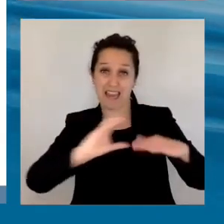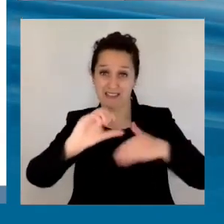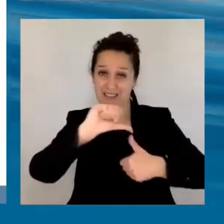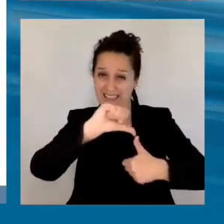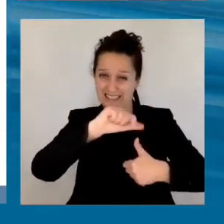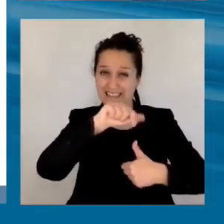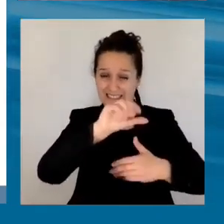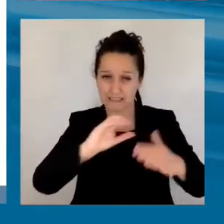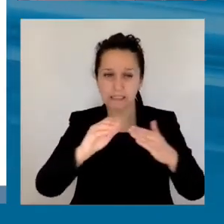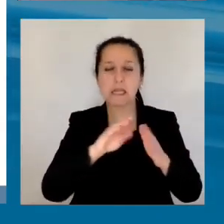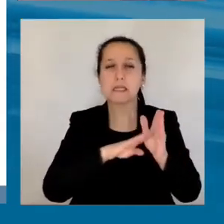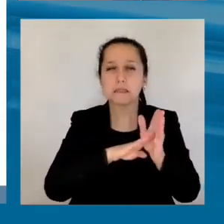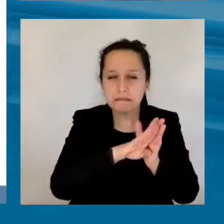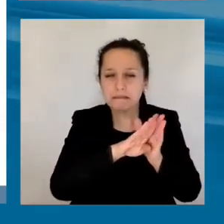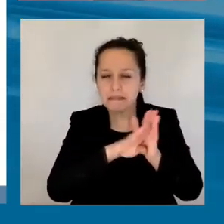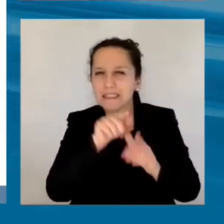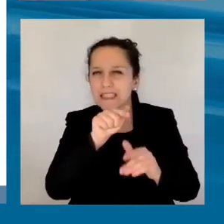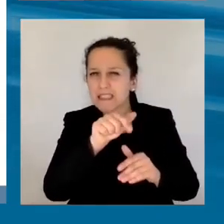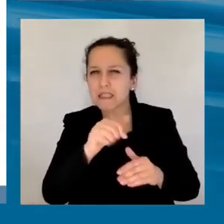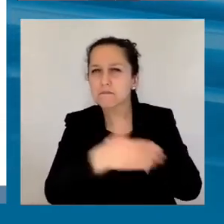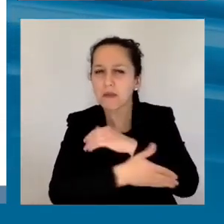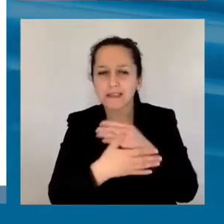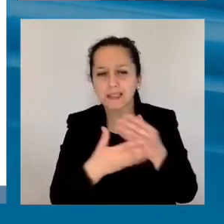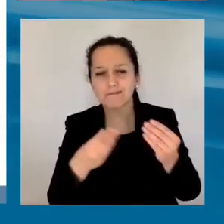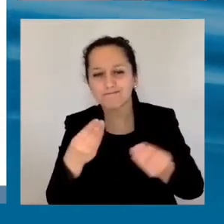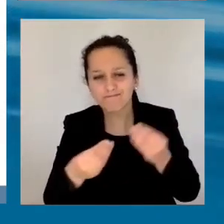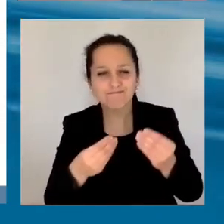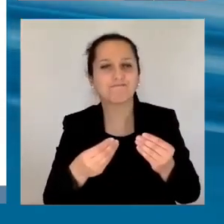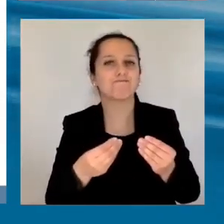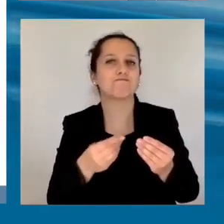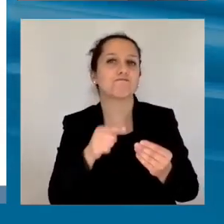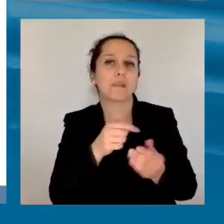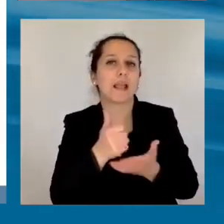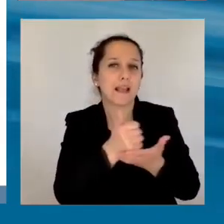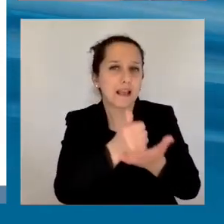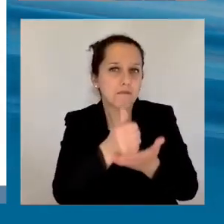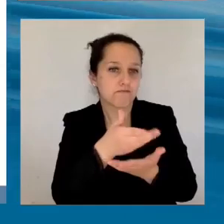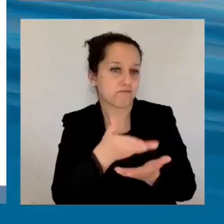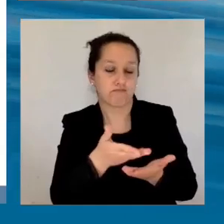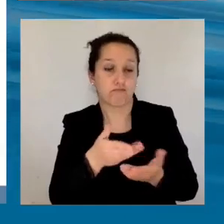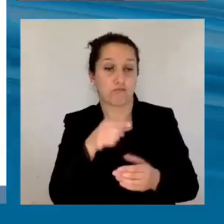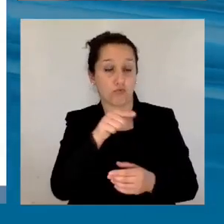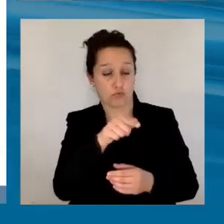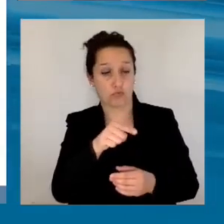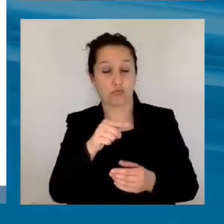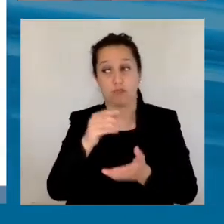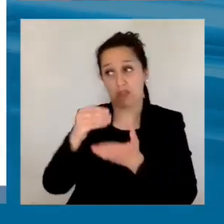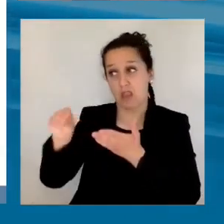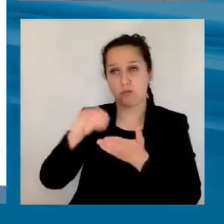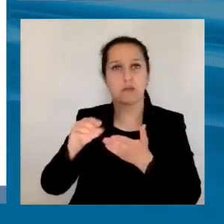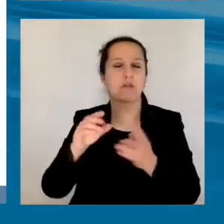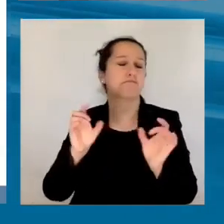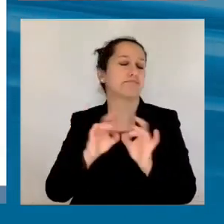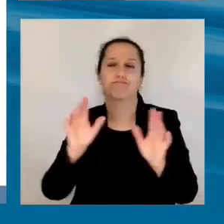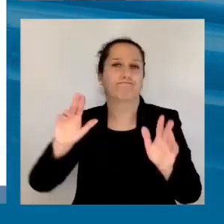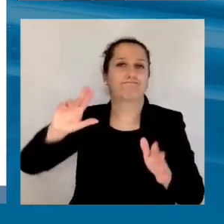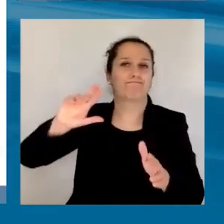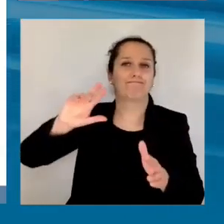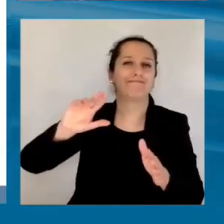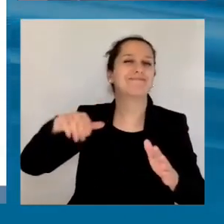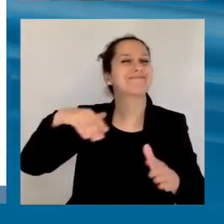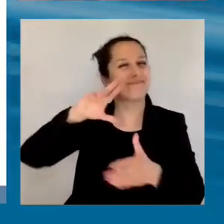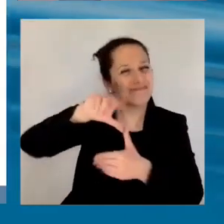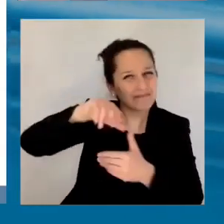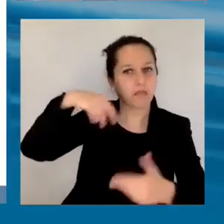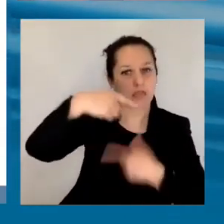habido algunos avances en esto, que básicamente dicen, bueno, si usted tiene un impacto de un desastre natural, la cláusula contingente le